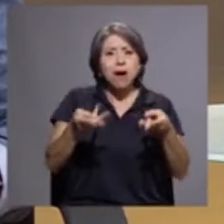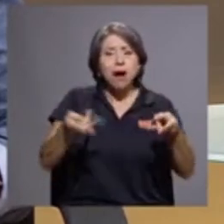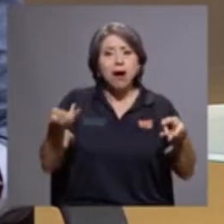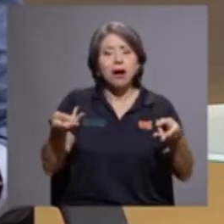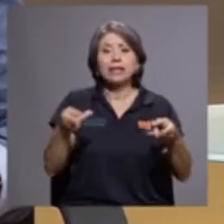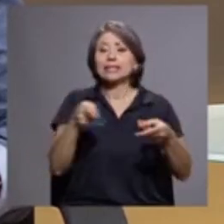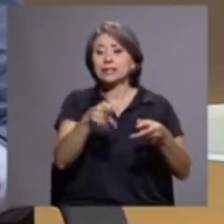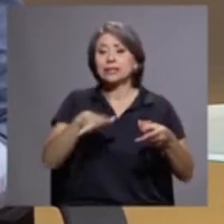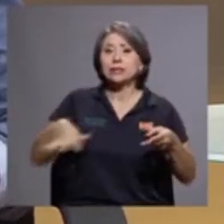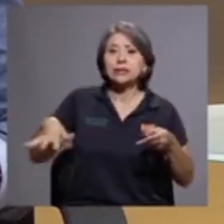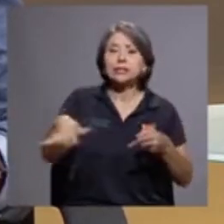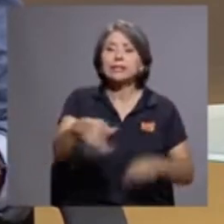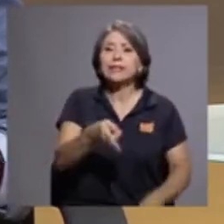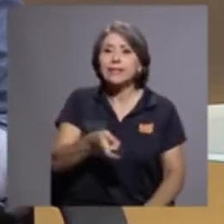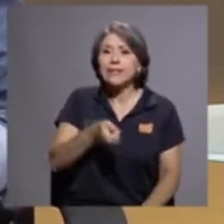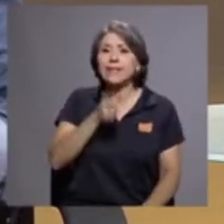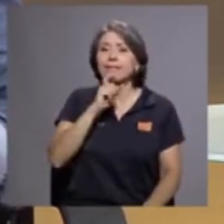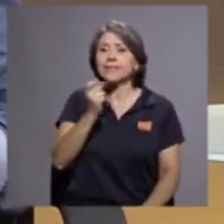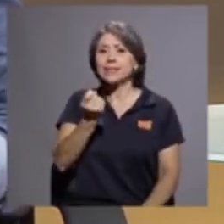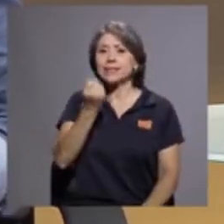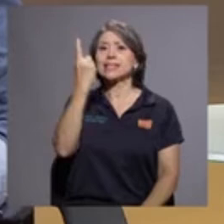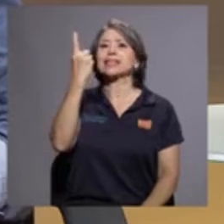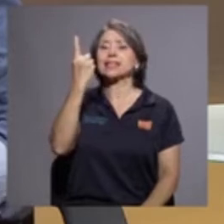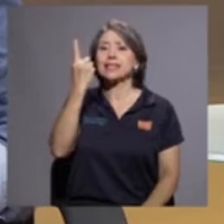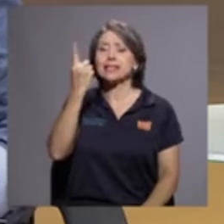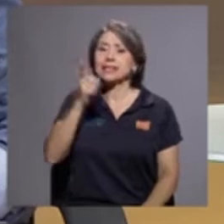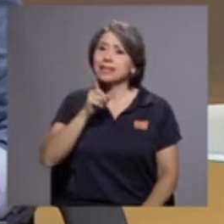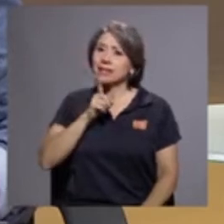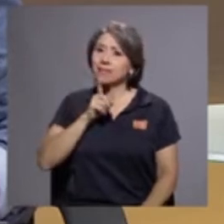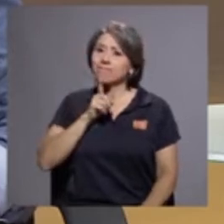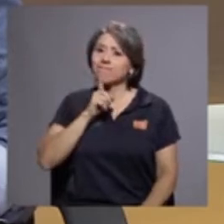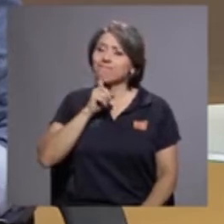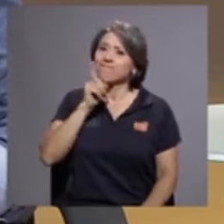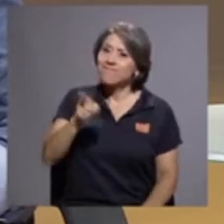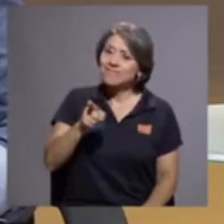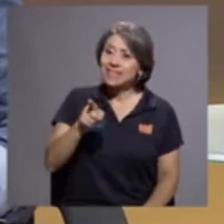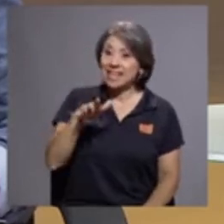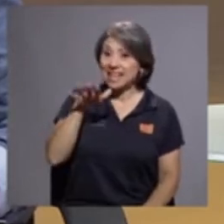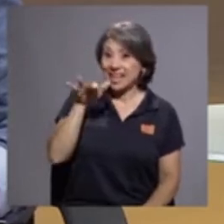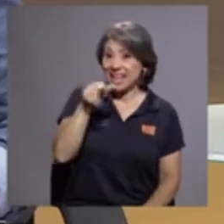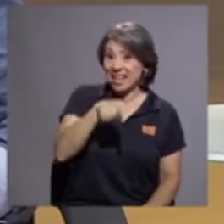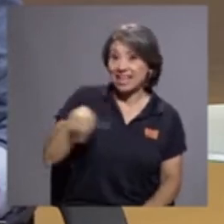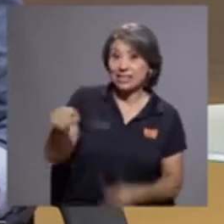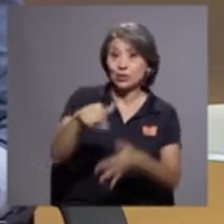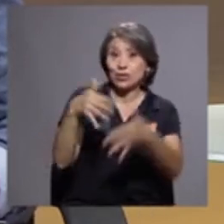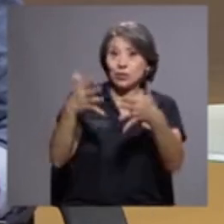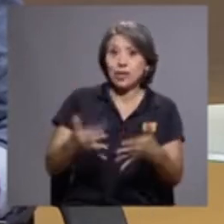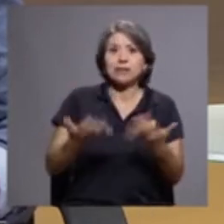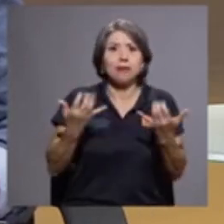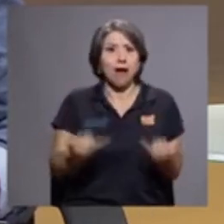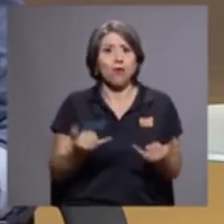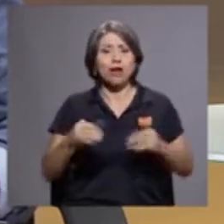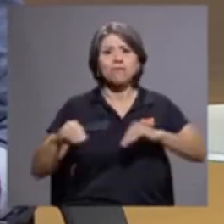en realidad esta efervescencia estudiantil